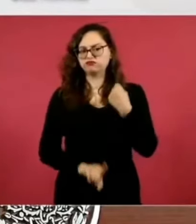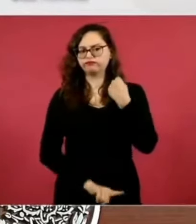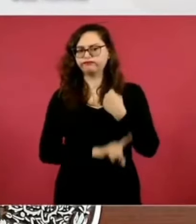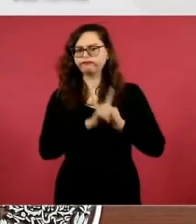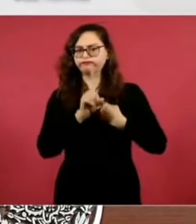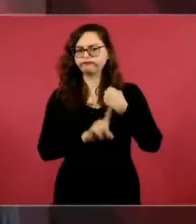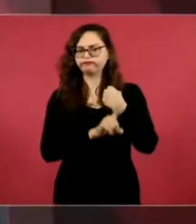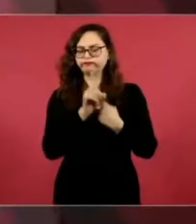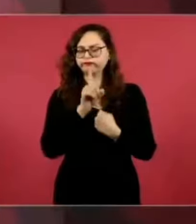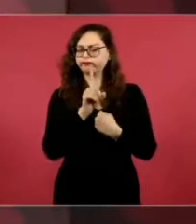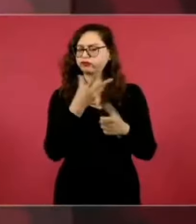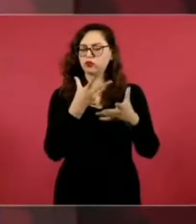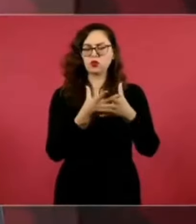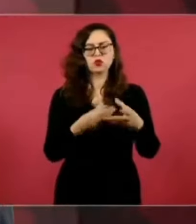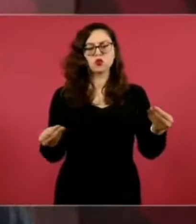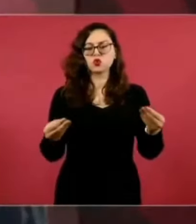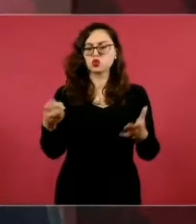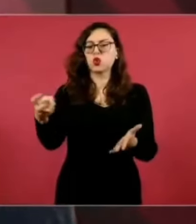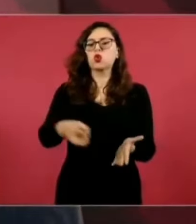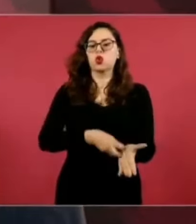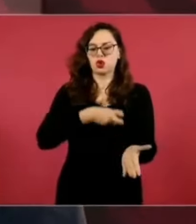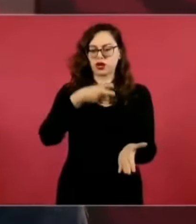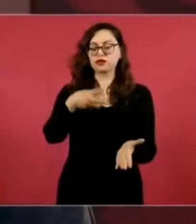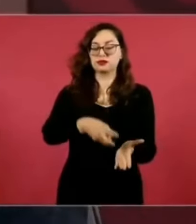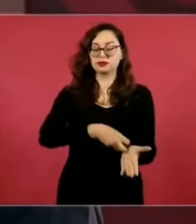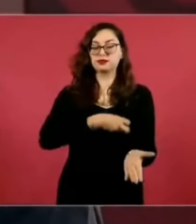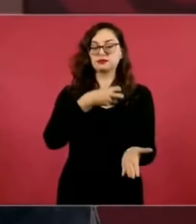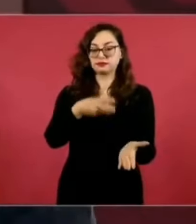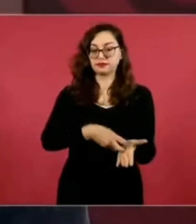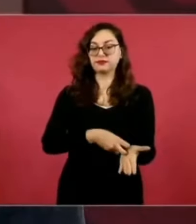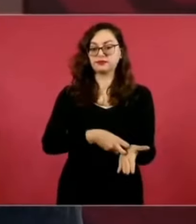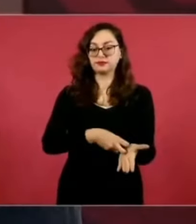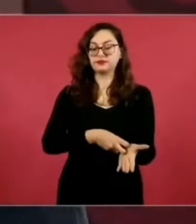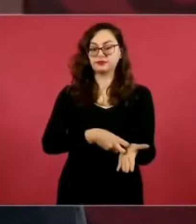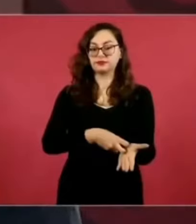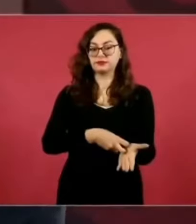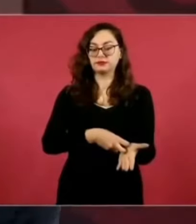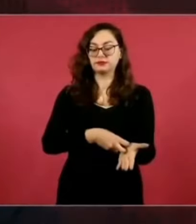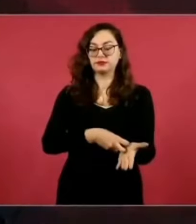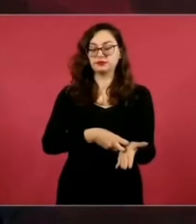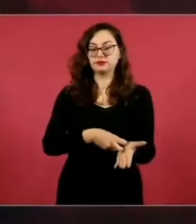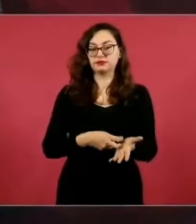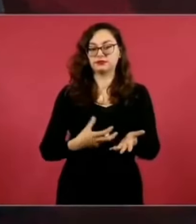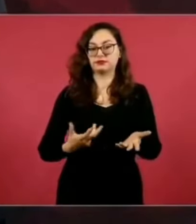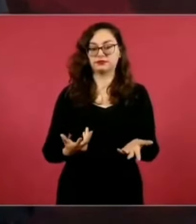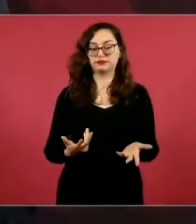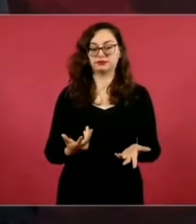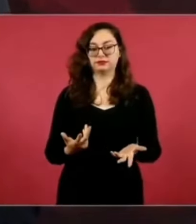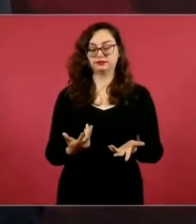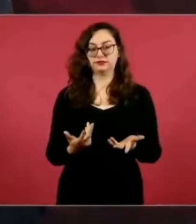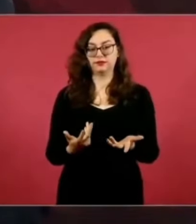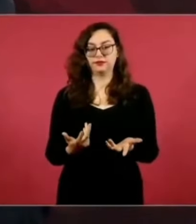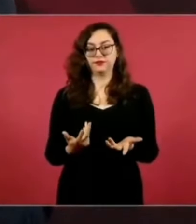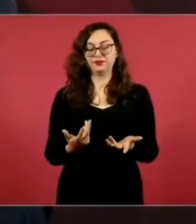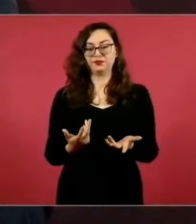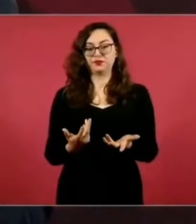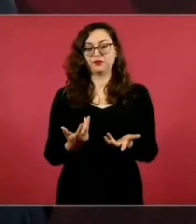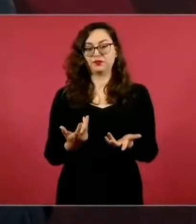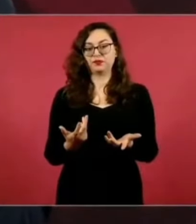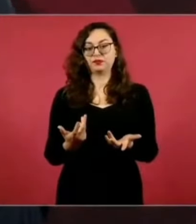no sea con recursos